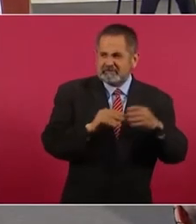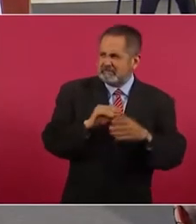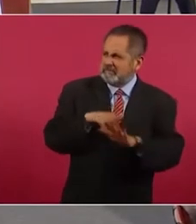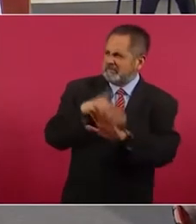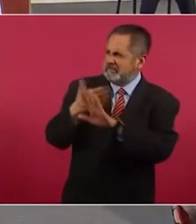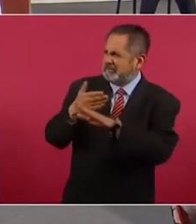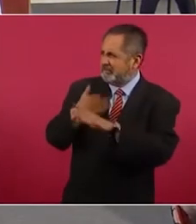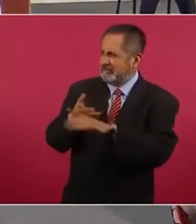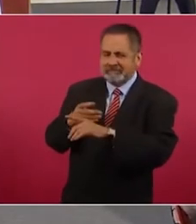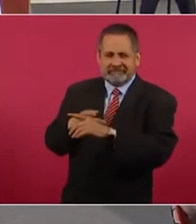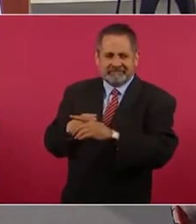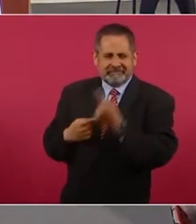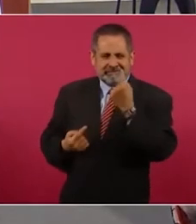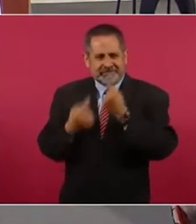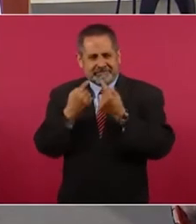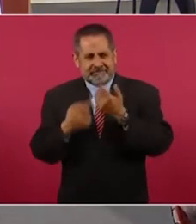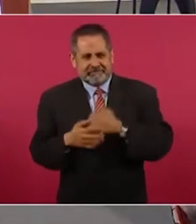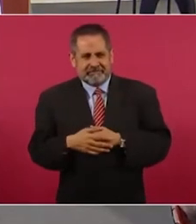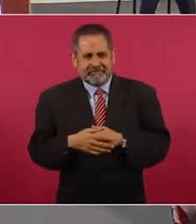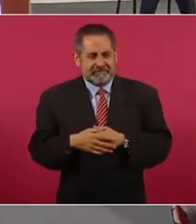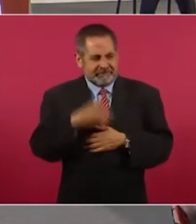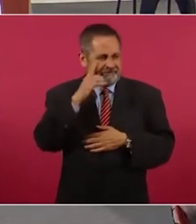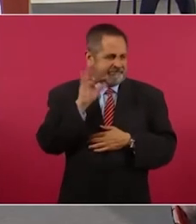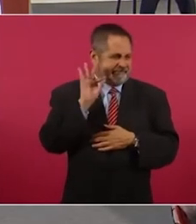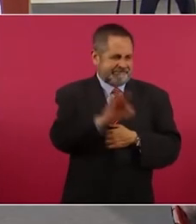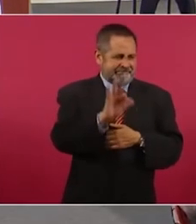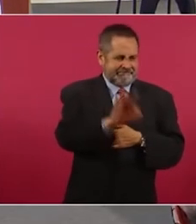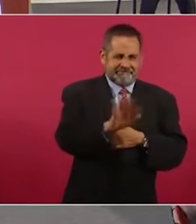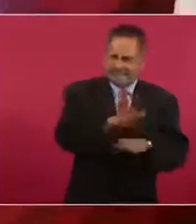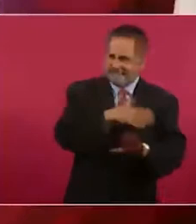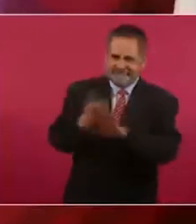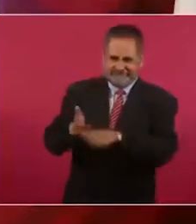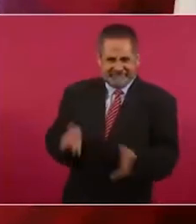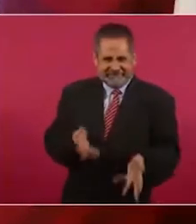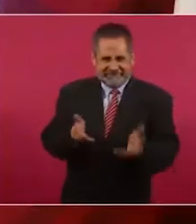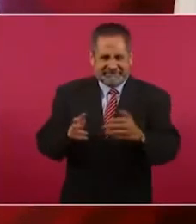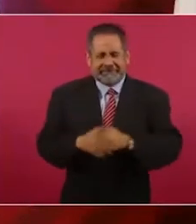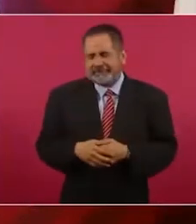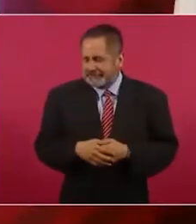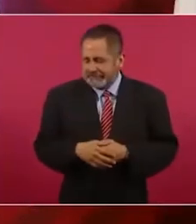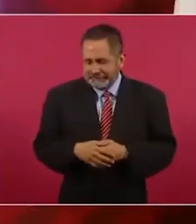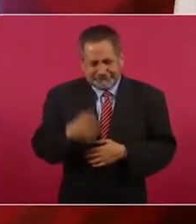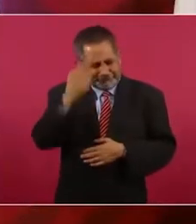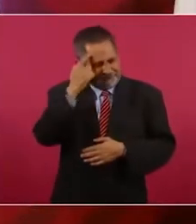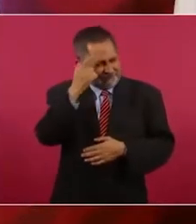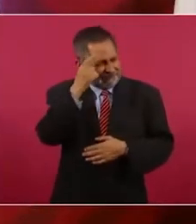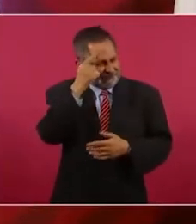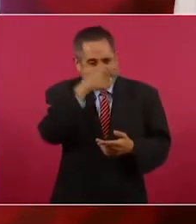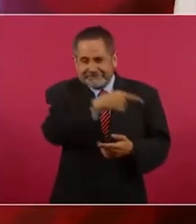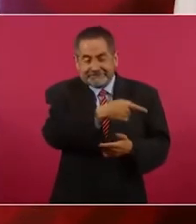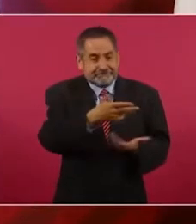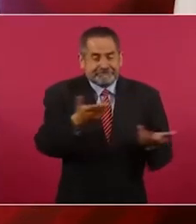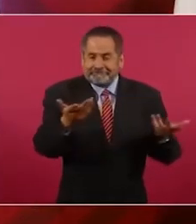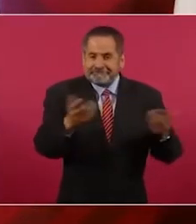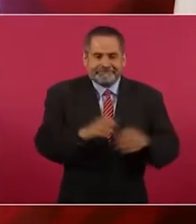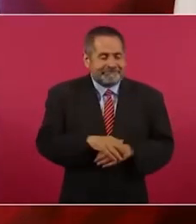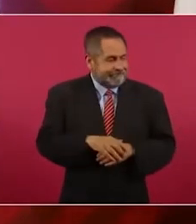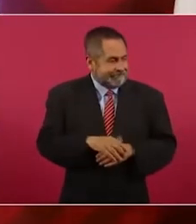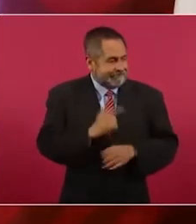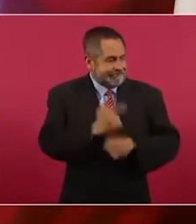encima, ¿no? No son los fumadores, son de lo más obvio nuestros adversarios.